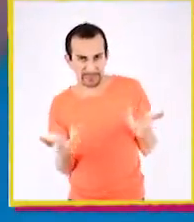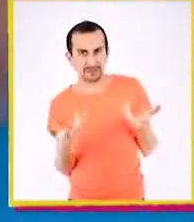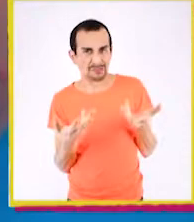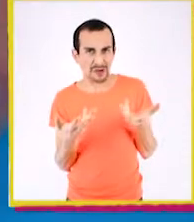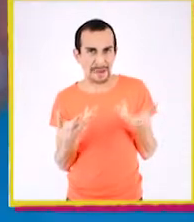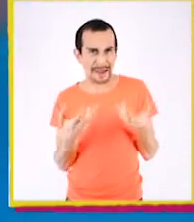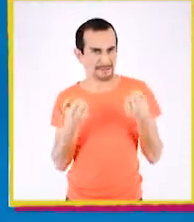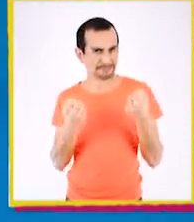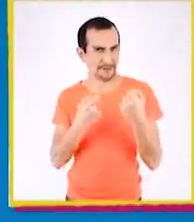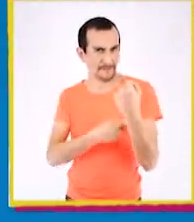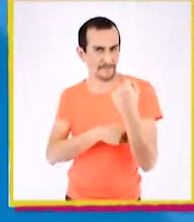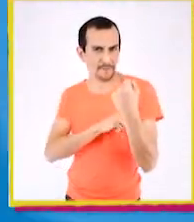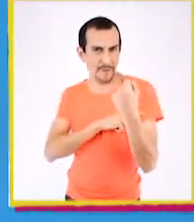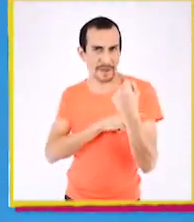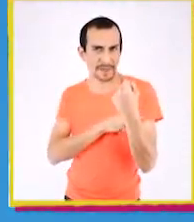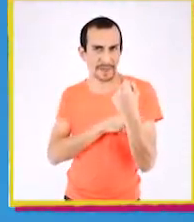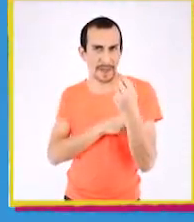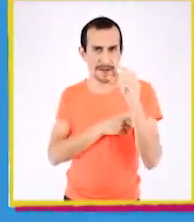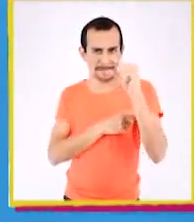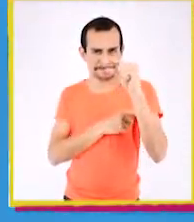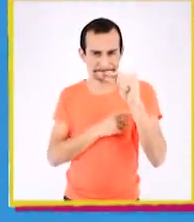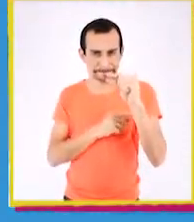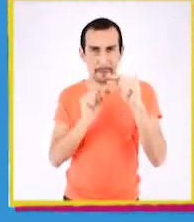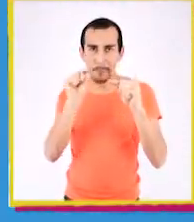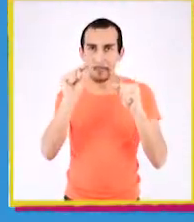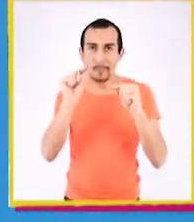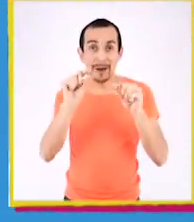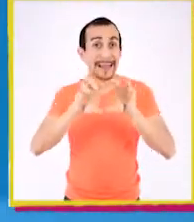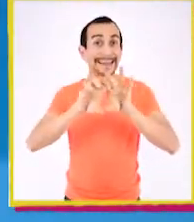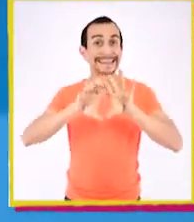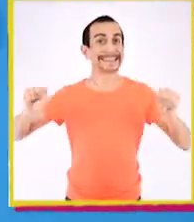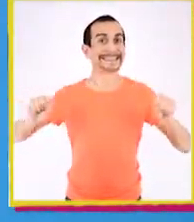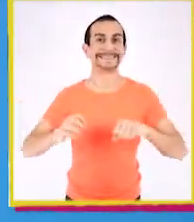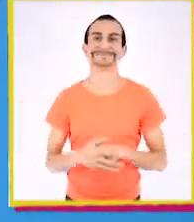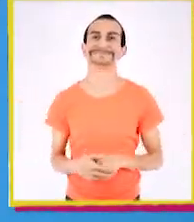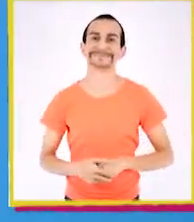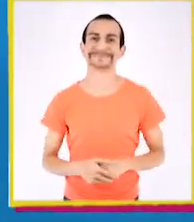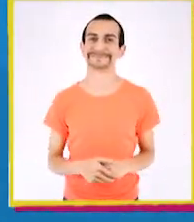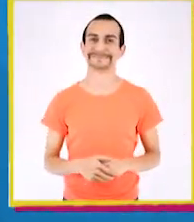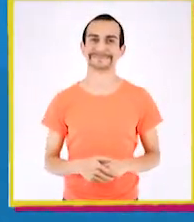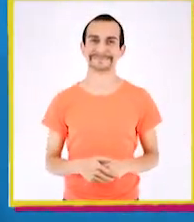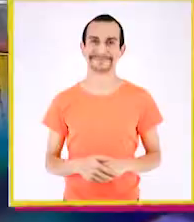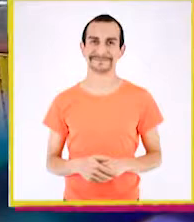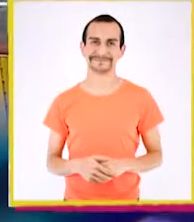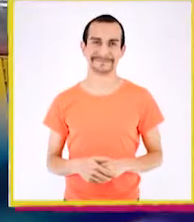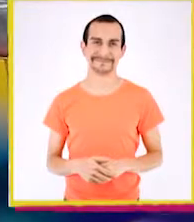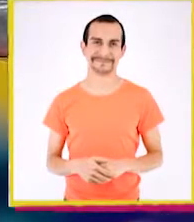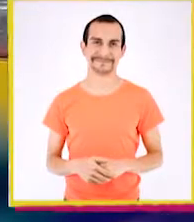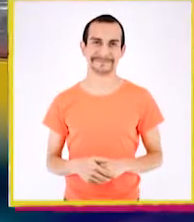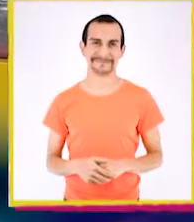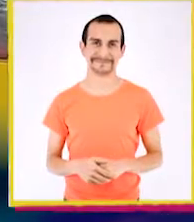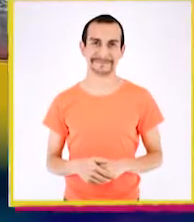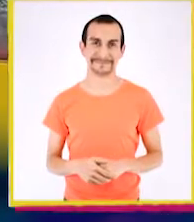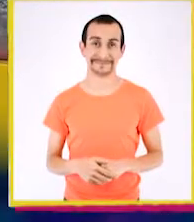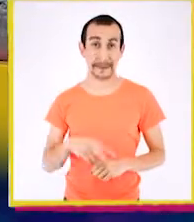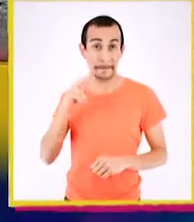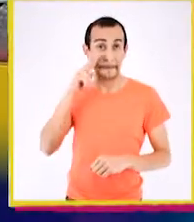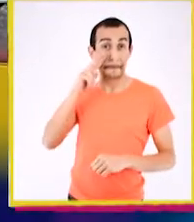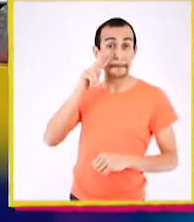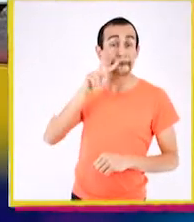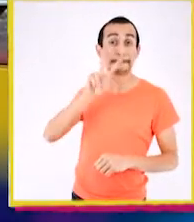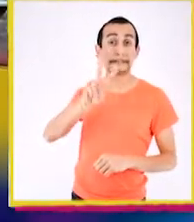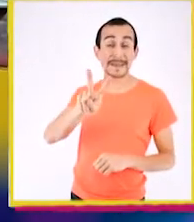desarme y quede firme. Lo apretamos un poquito y... ¡Listo! ¡Bien! Y...